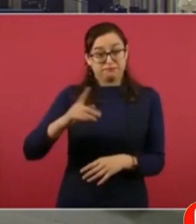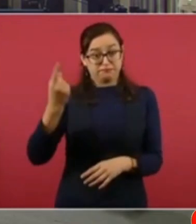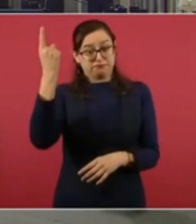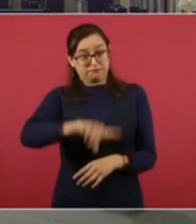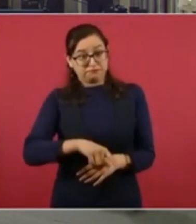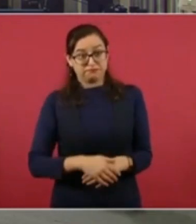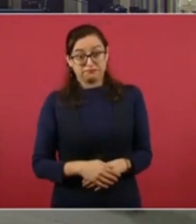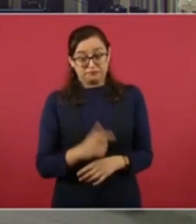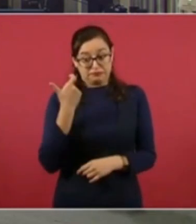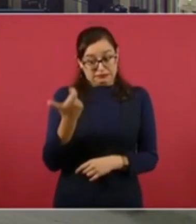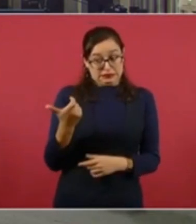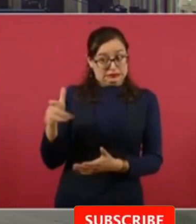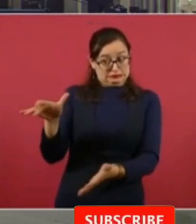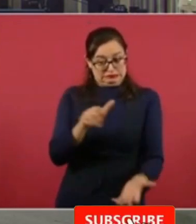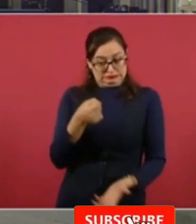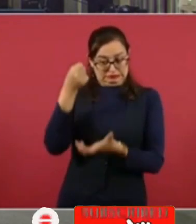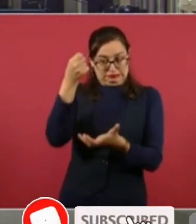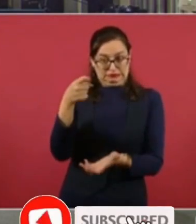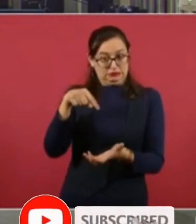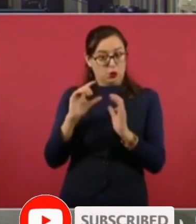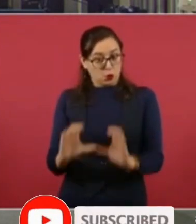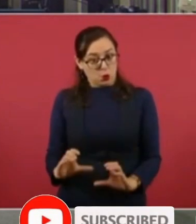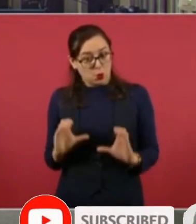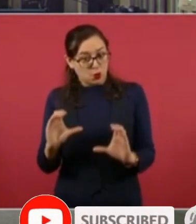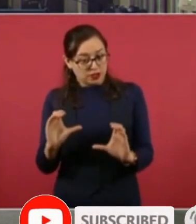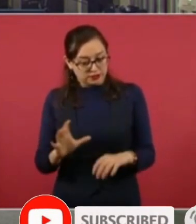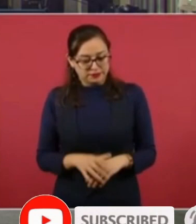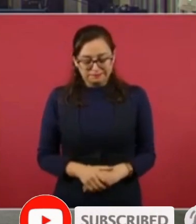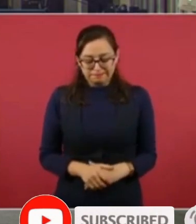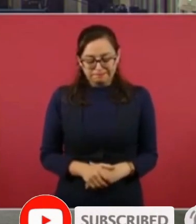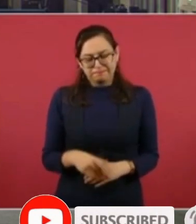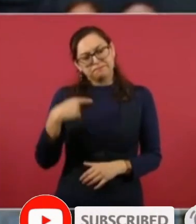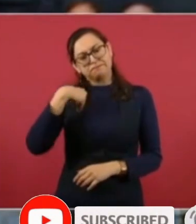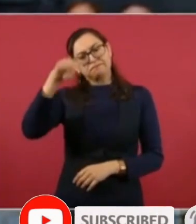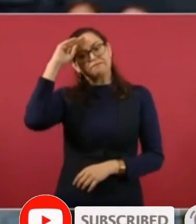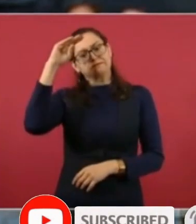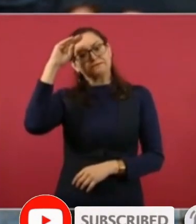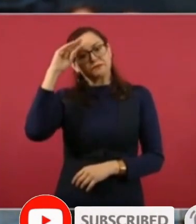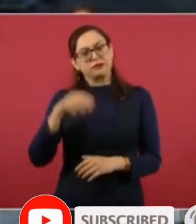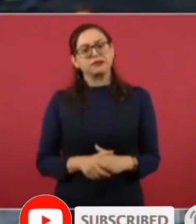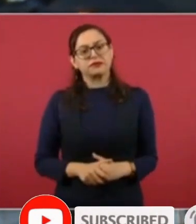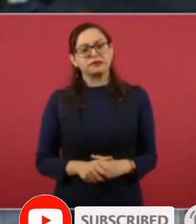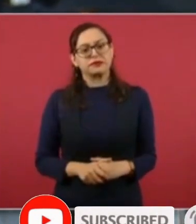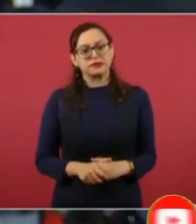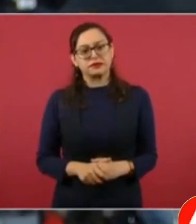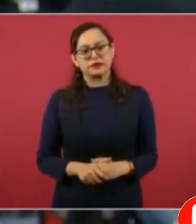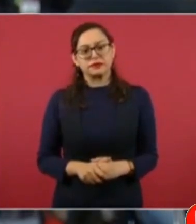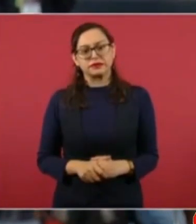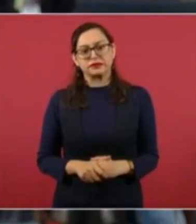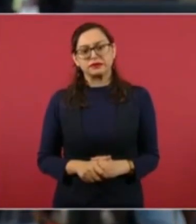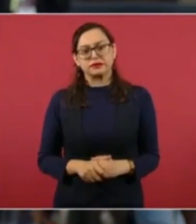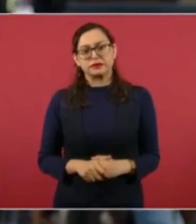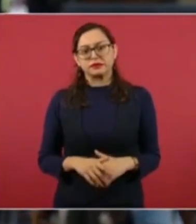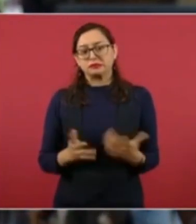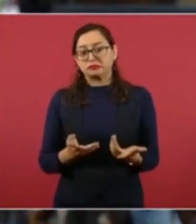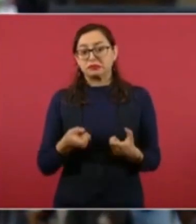no podría haber un compromiso en torno a los medios de comunicación que están siendo señalados en esquemas que podrían terminar